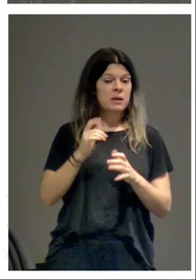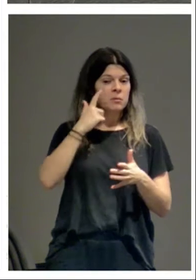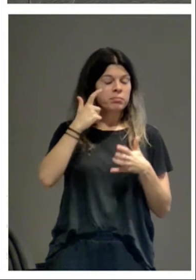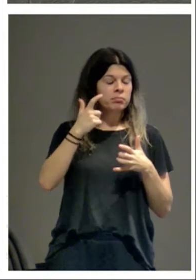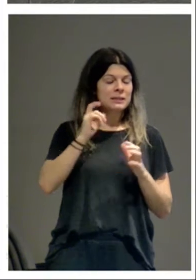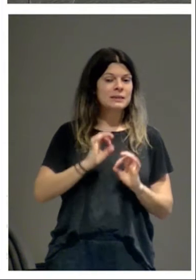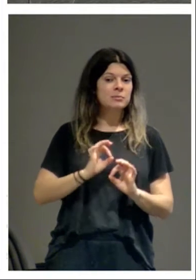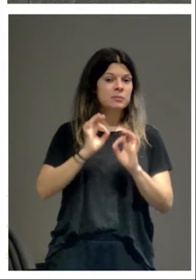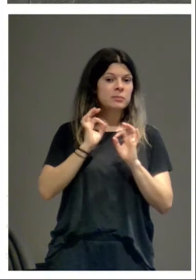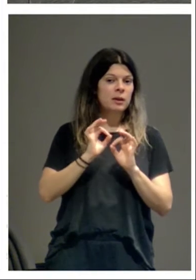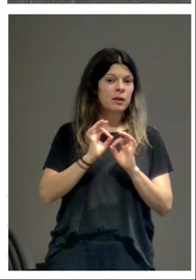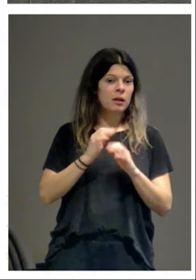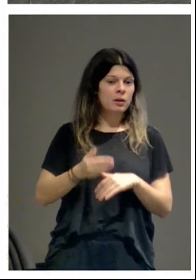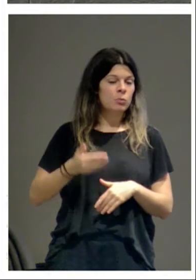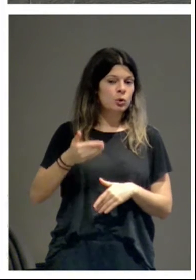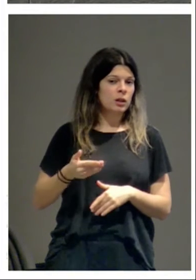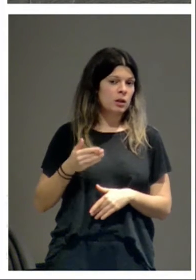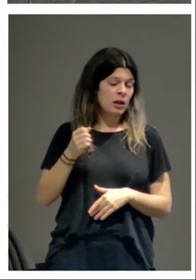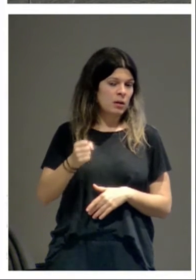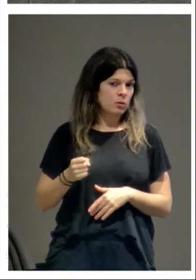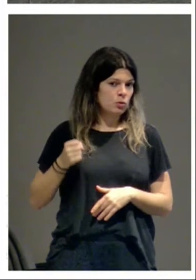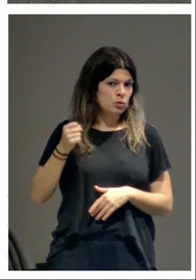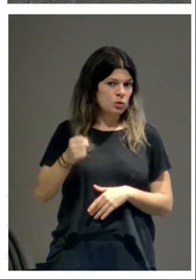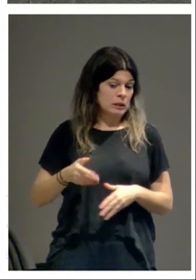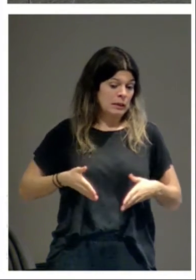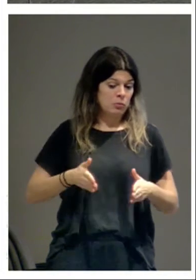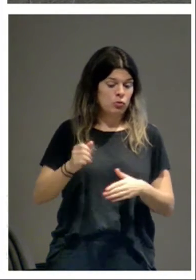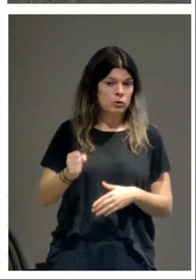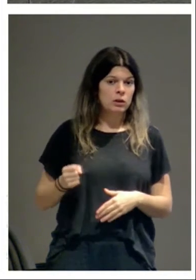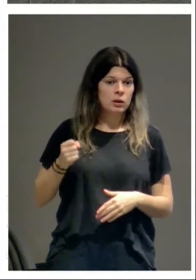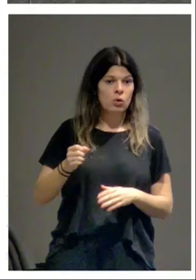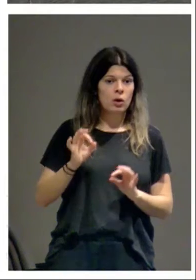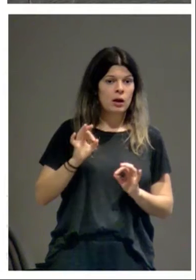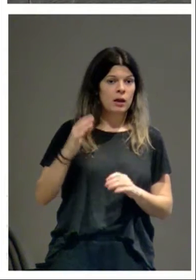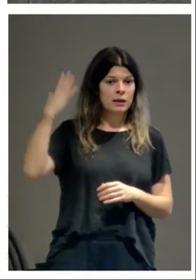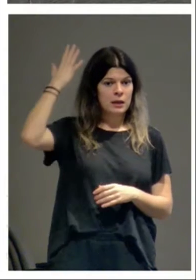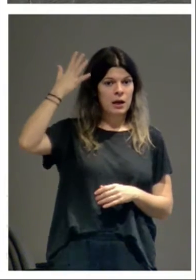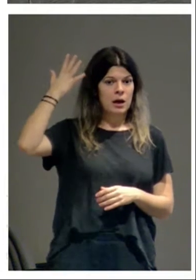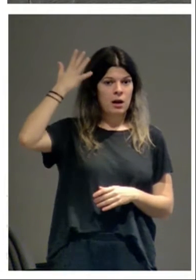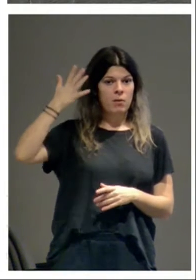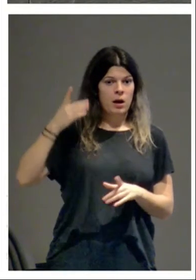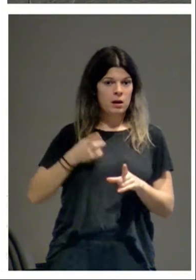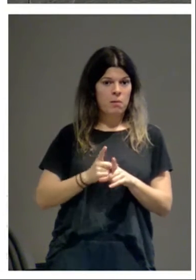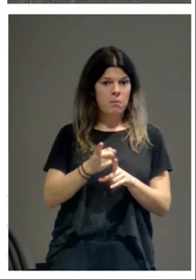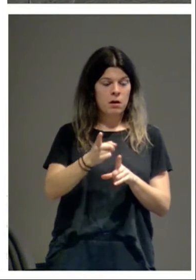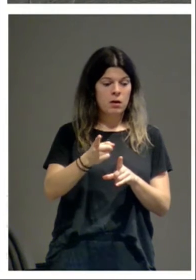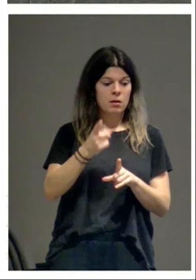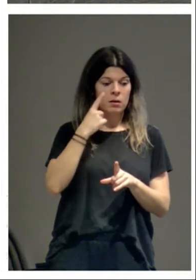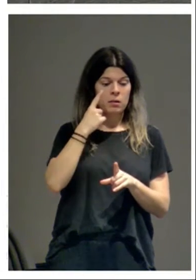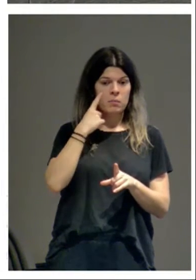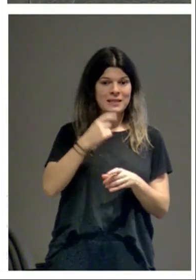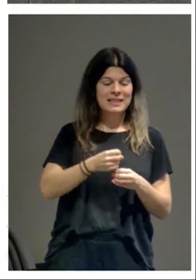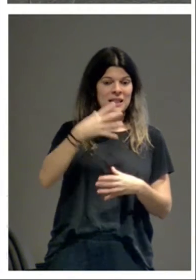especialmente la importancia del Camino de Santiago. En el Atlas de Navarra, ahí lo tienen en imagen, se marcaban los